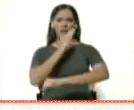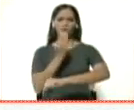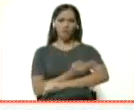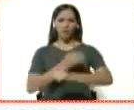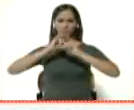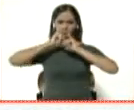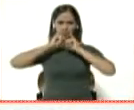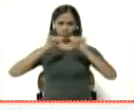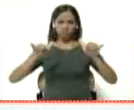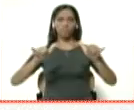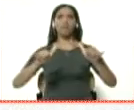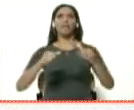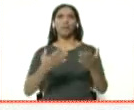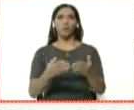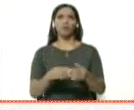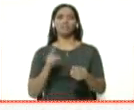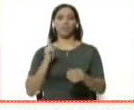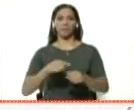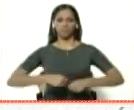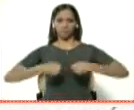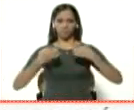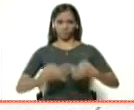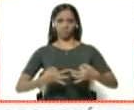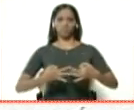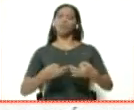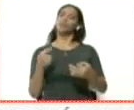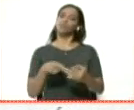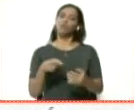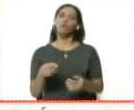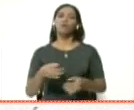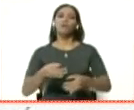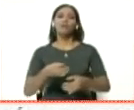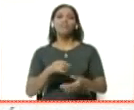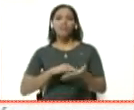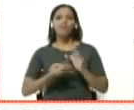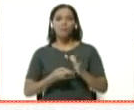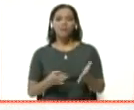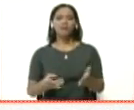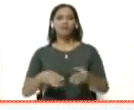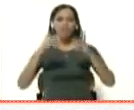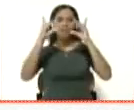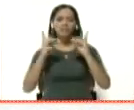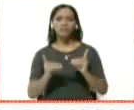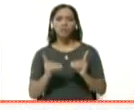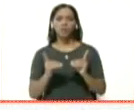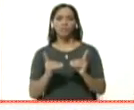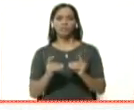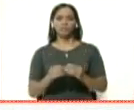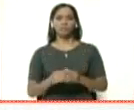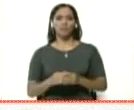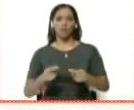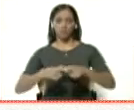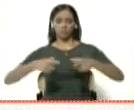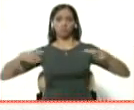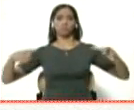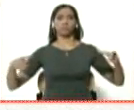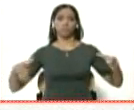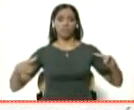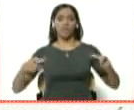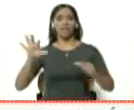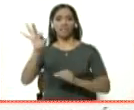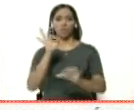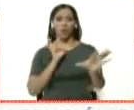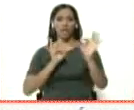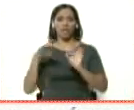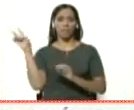transmitió y con la contundencia. Son definitivamente las medidas masivas tomadas